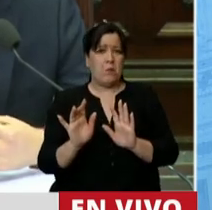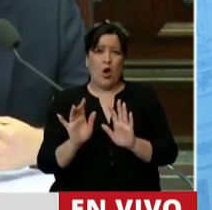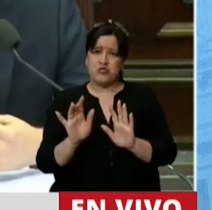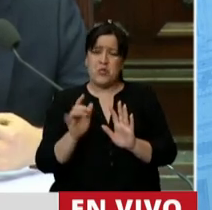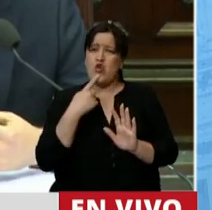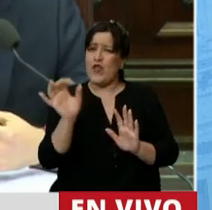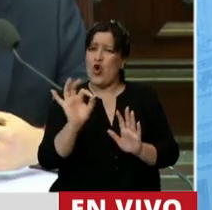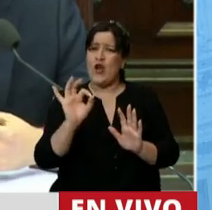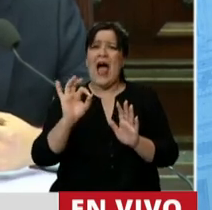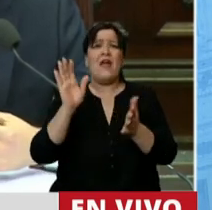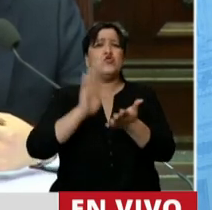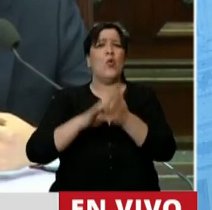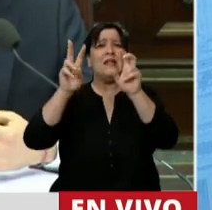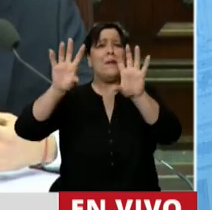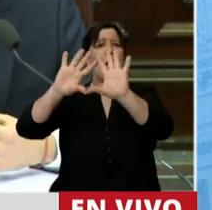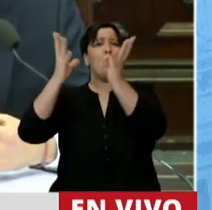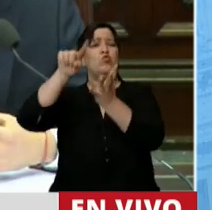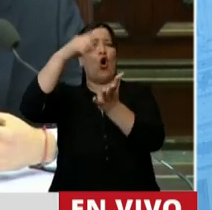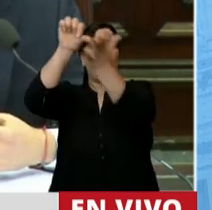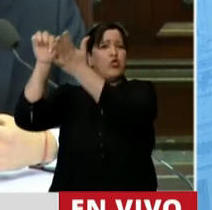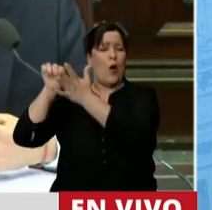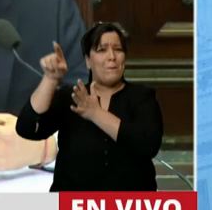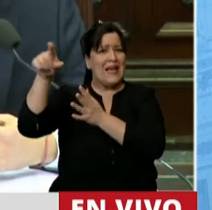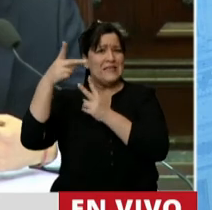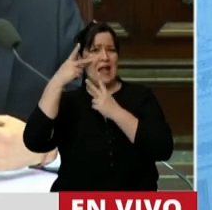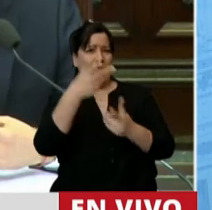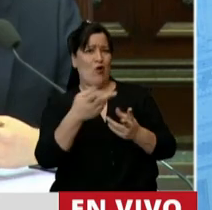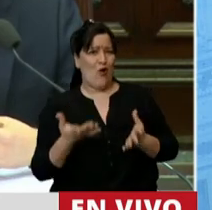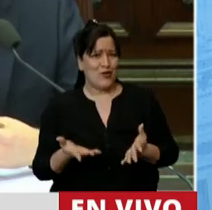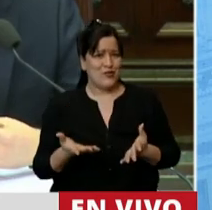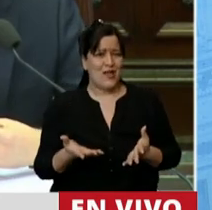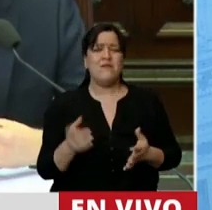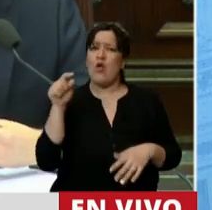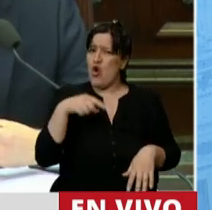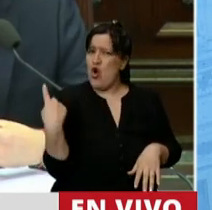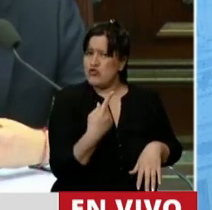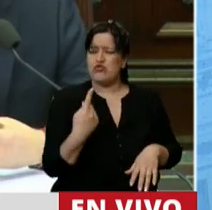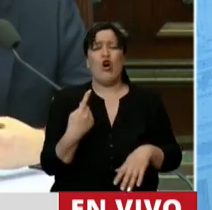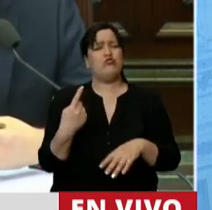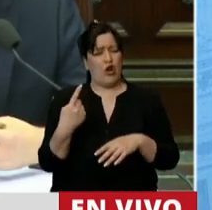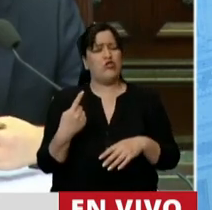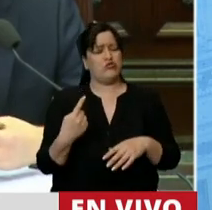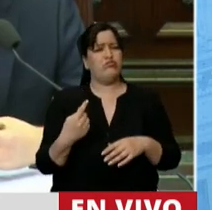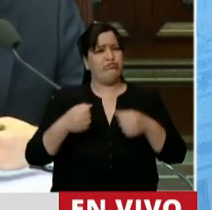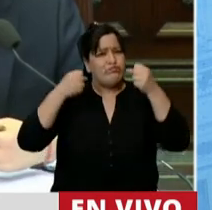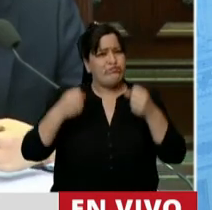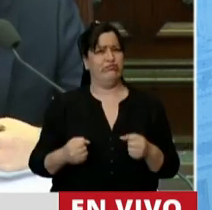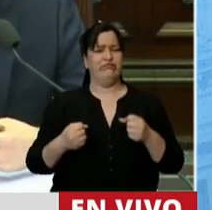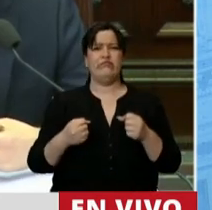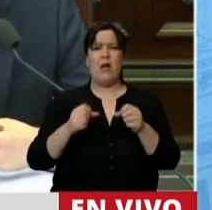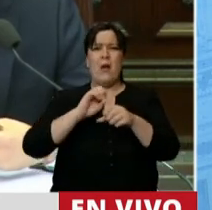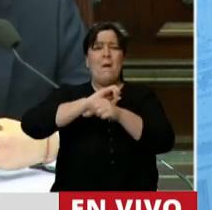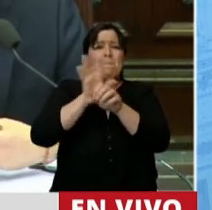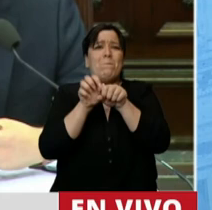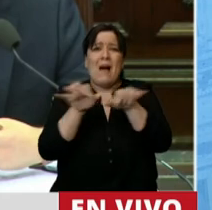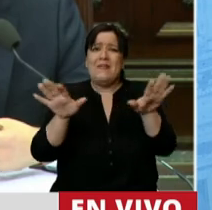entero, cómo hemos afrontado esta pandemia que nos azota. Lo hemos hecho afrontando una pandemia que